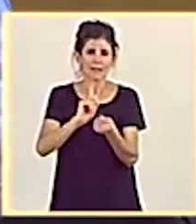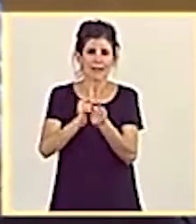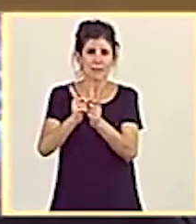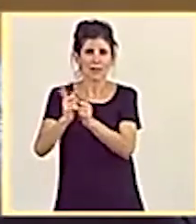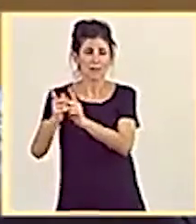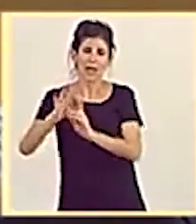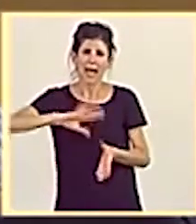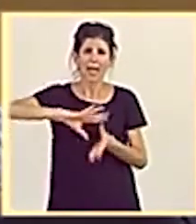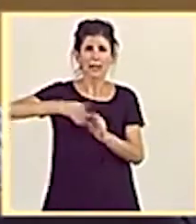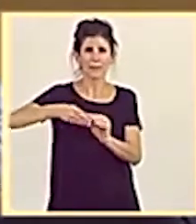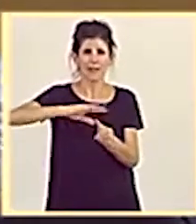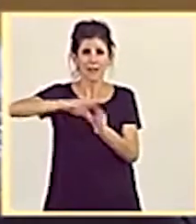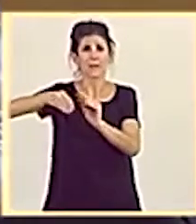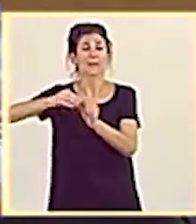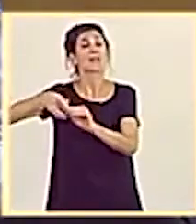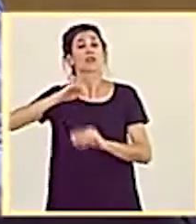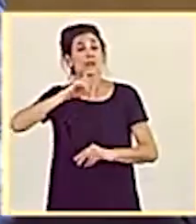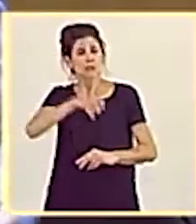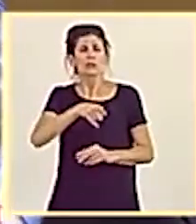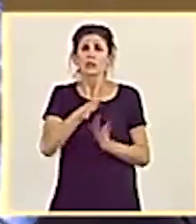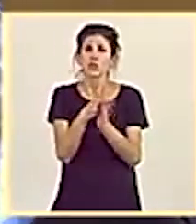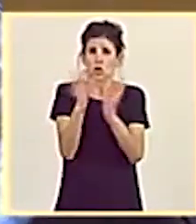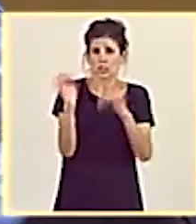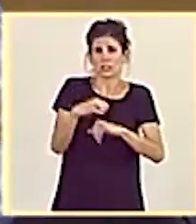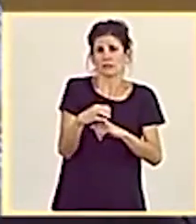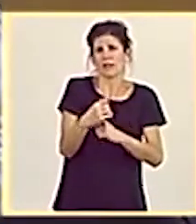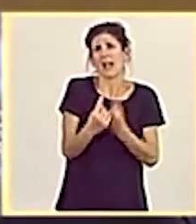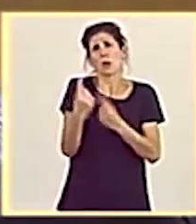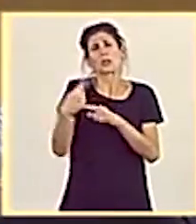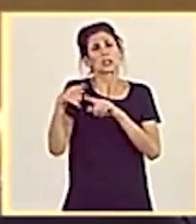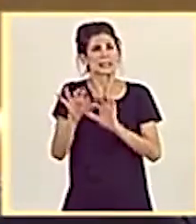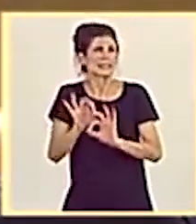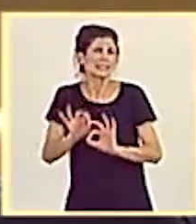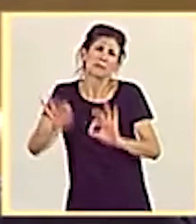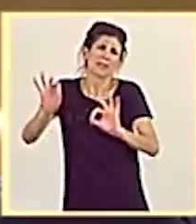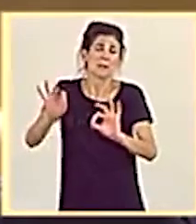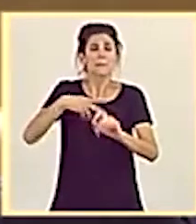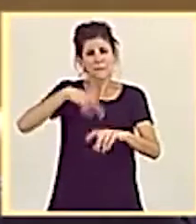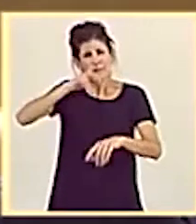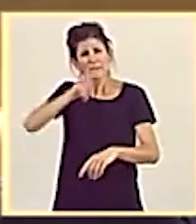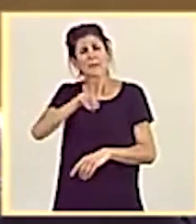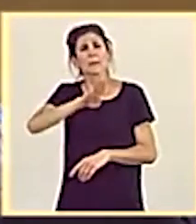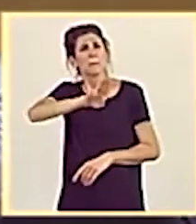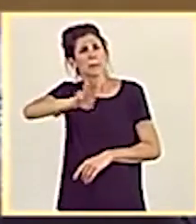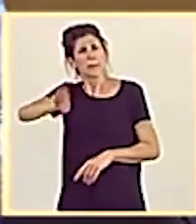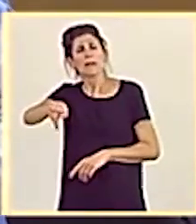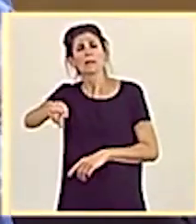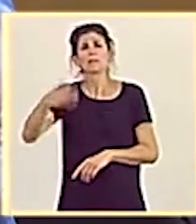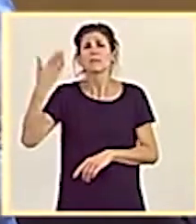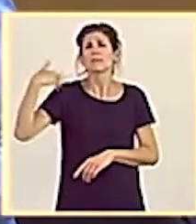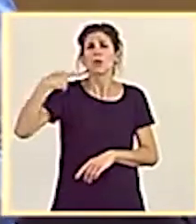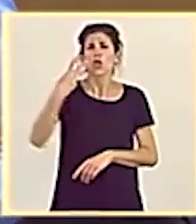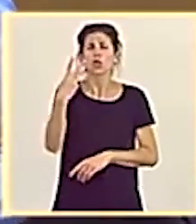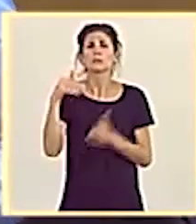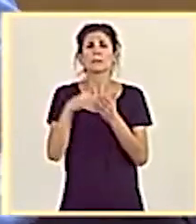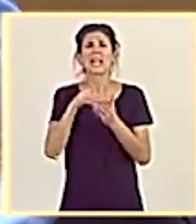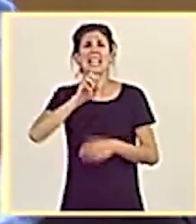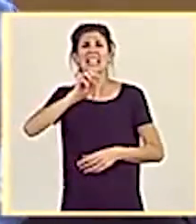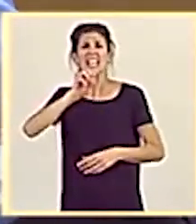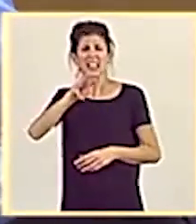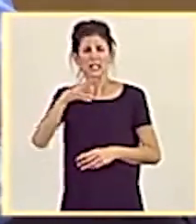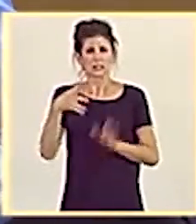mediante consenso, salvo en algunas excepciones. ¿Se acuerdan, señorías del Partido Popular, cuando en 2013